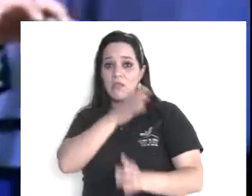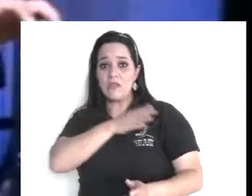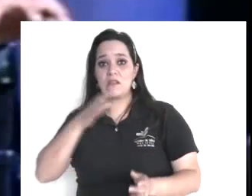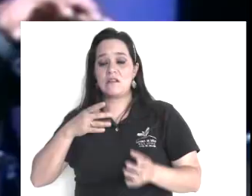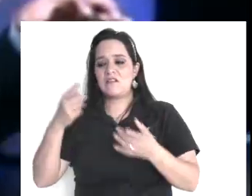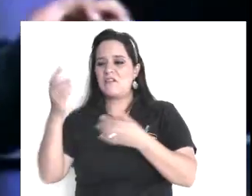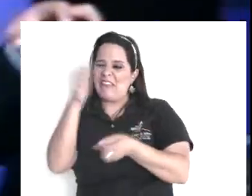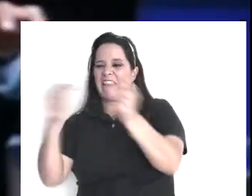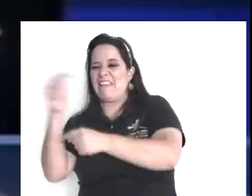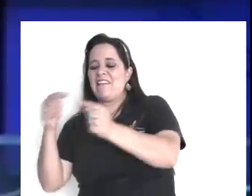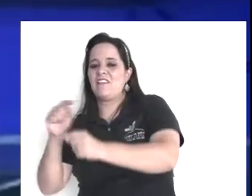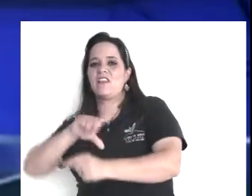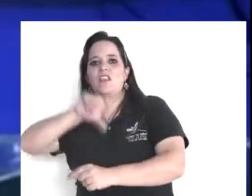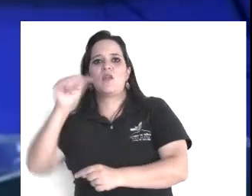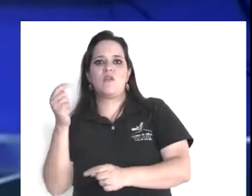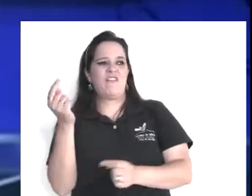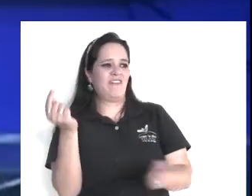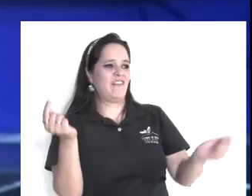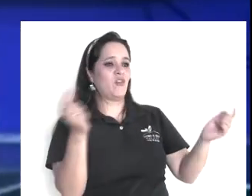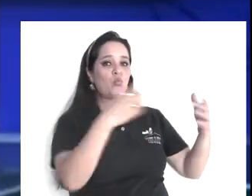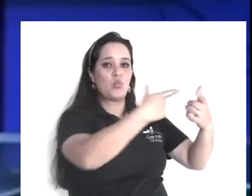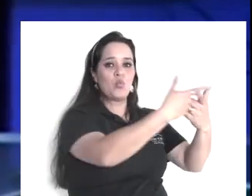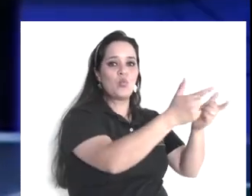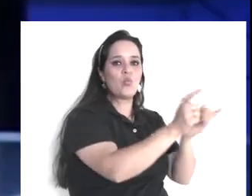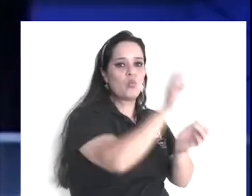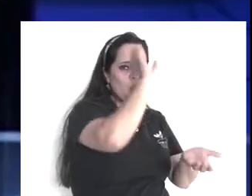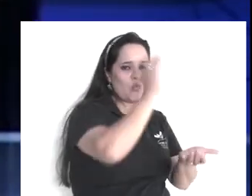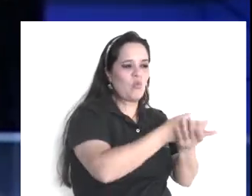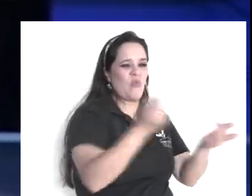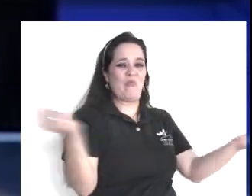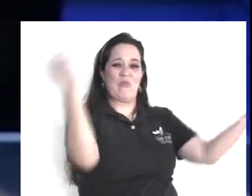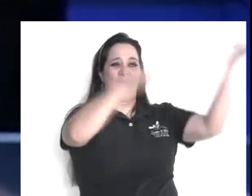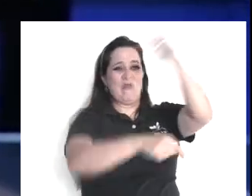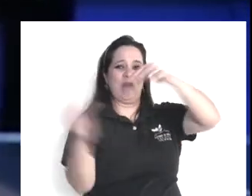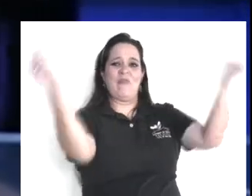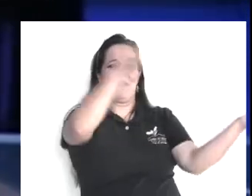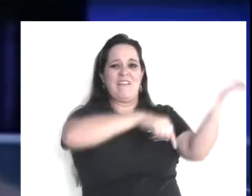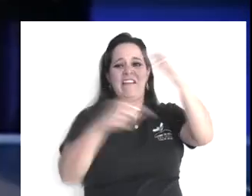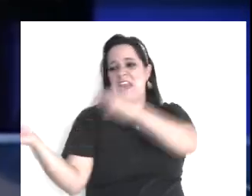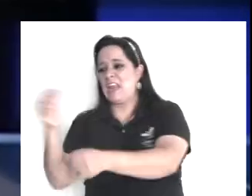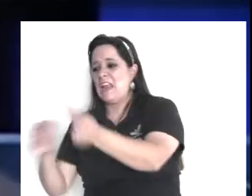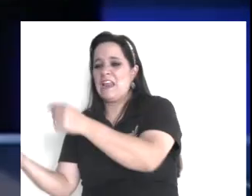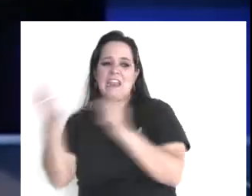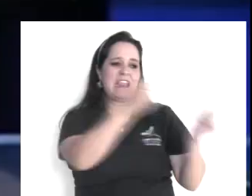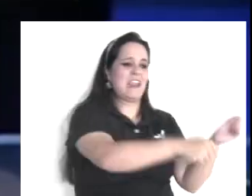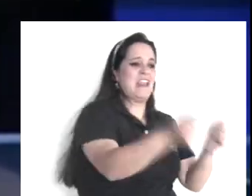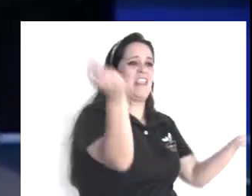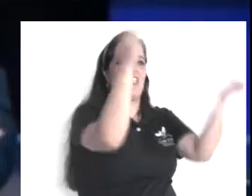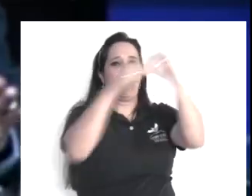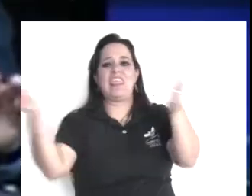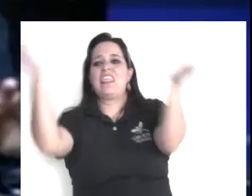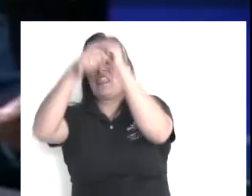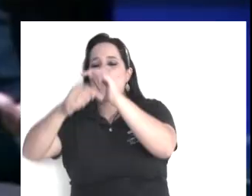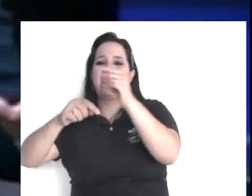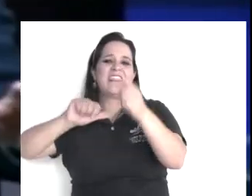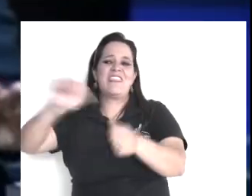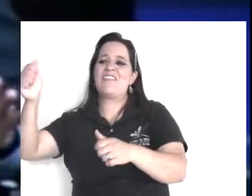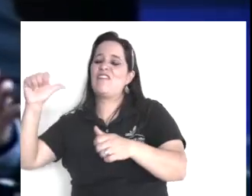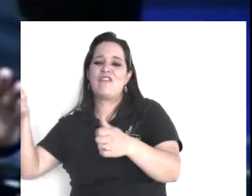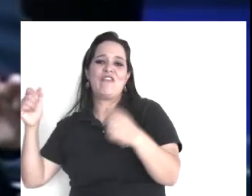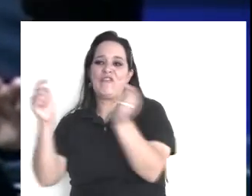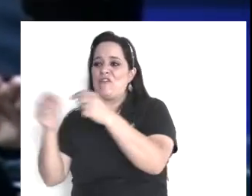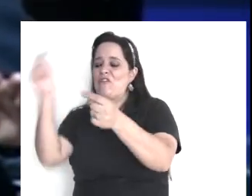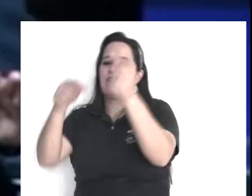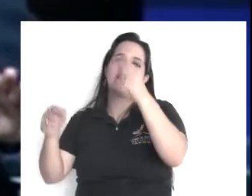peleaban, con los reformados, o los de la reforma, entonces, estos jóvenes, estaban ahí, viendo el